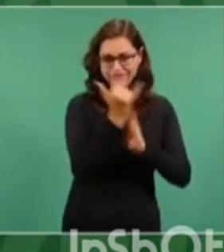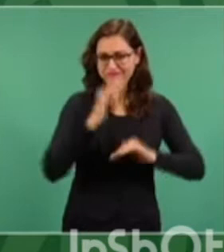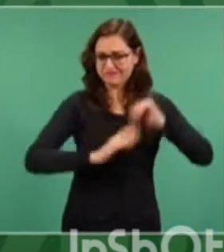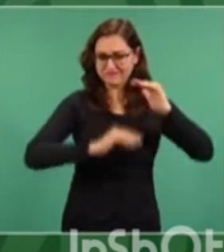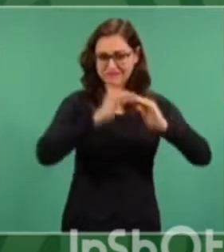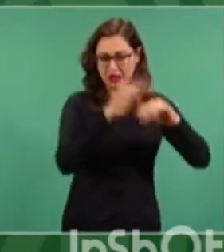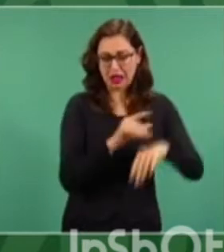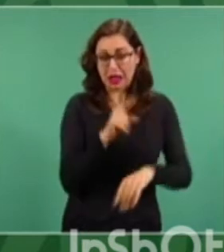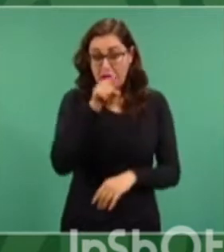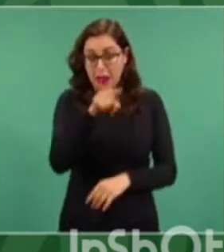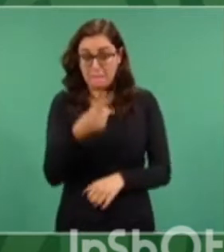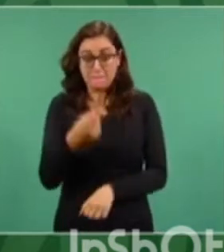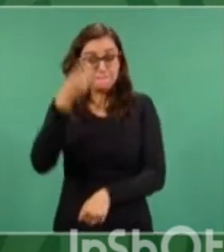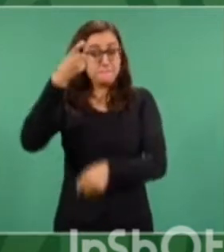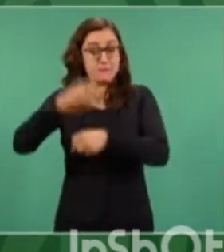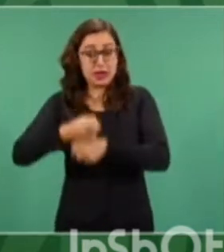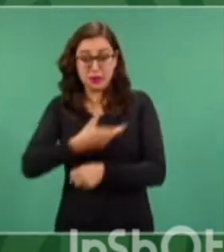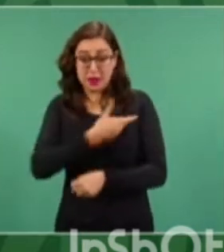se debe de conocer.